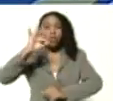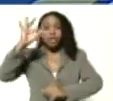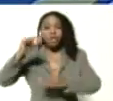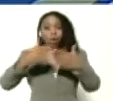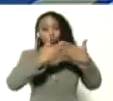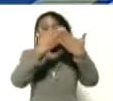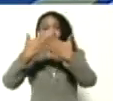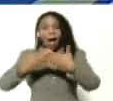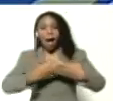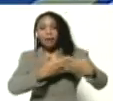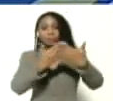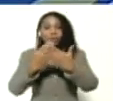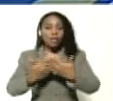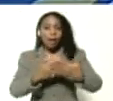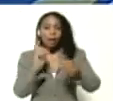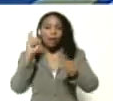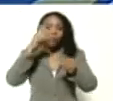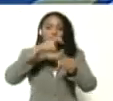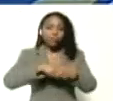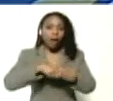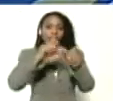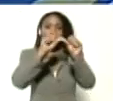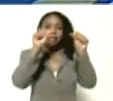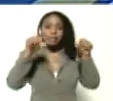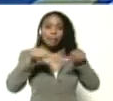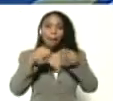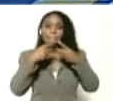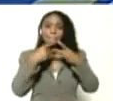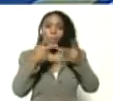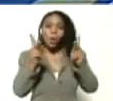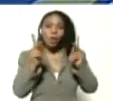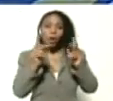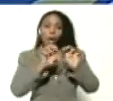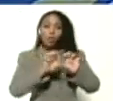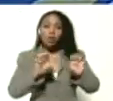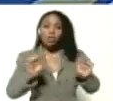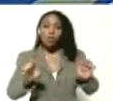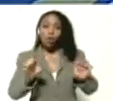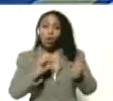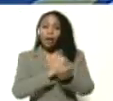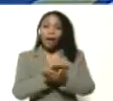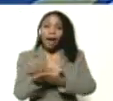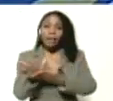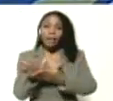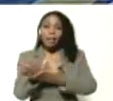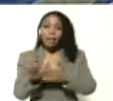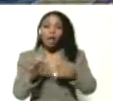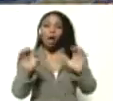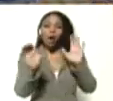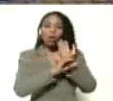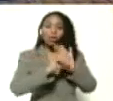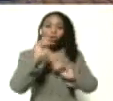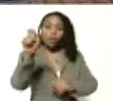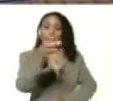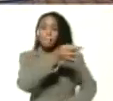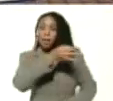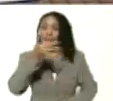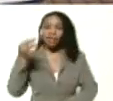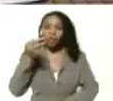estudiantes incorporados al sistema público de educación gratuito, constitucional y de calidad.